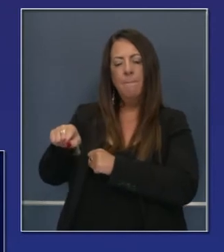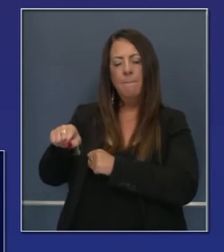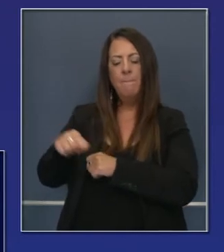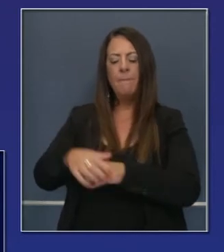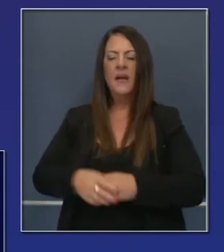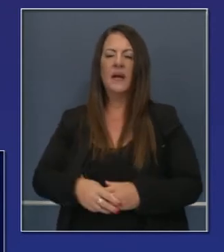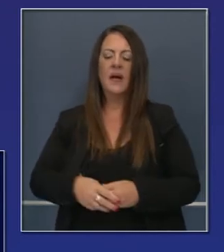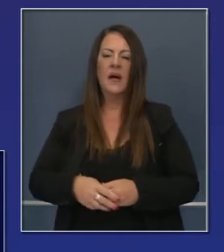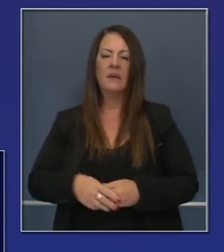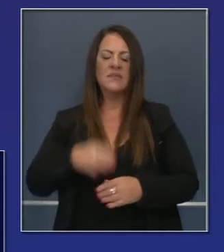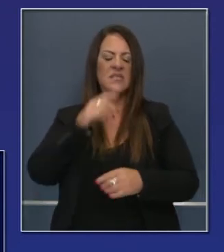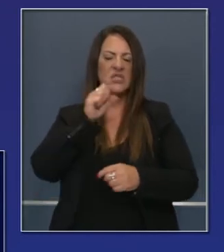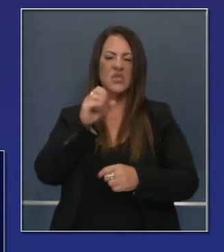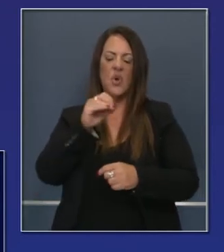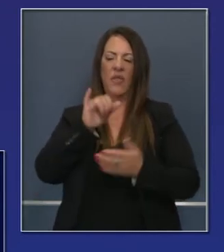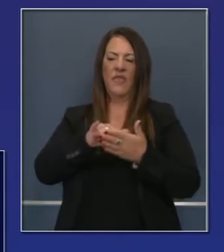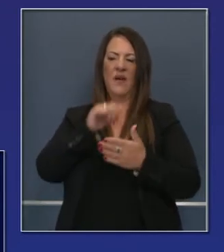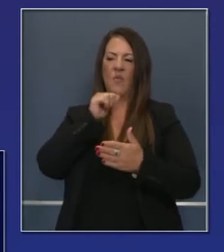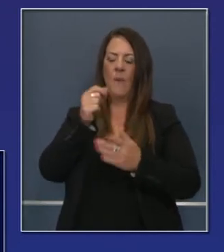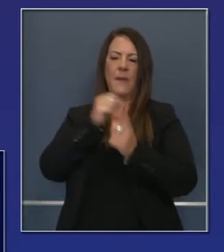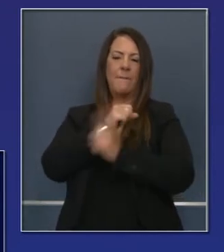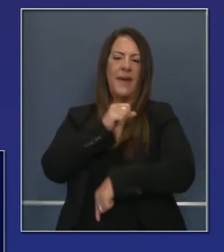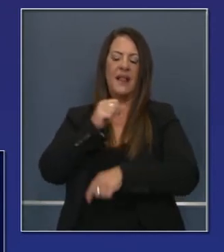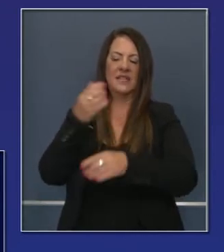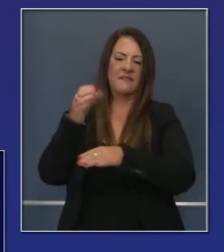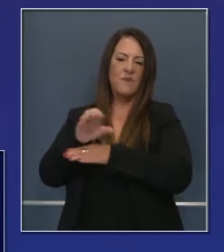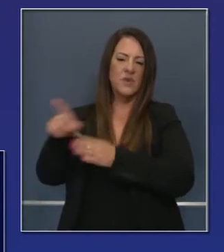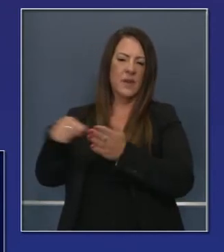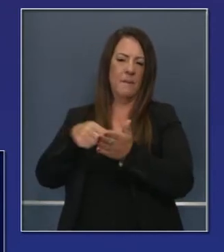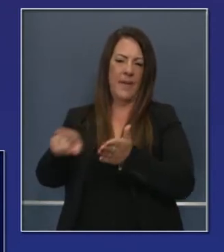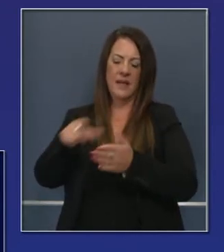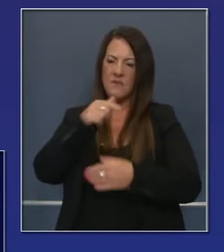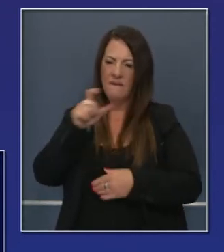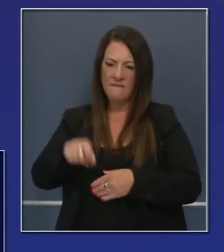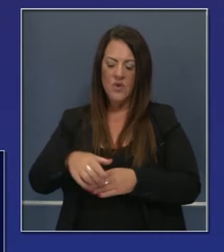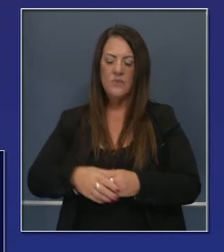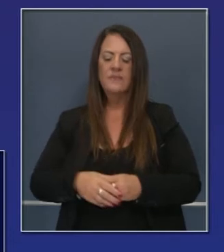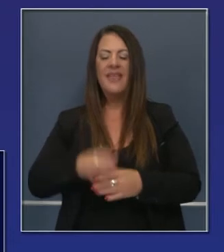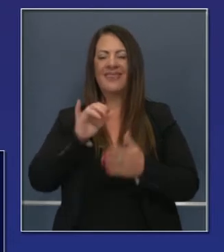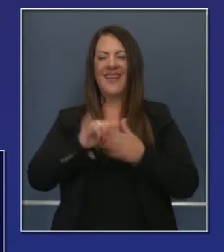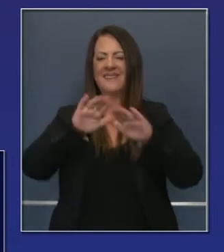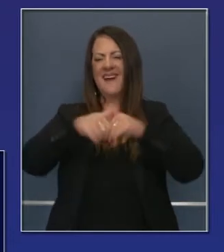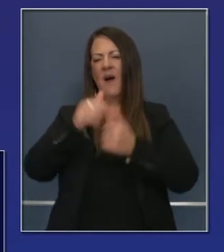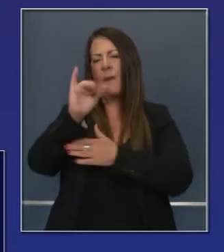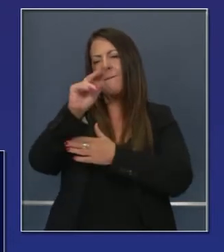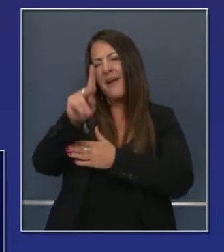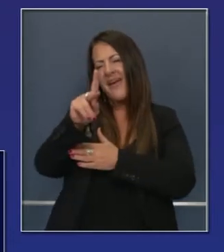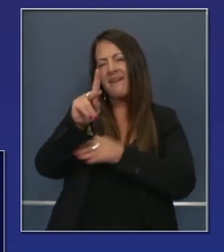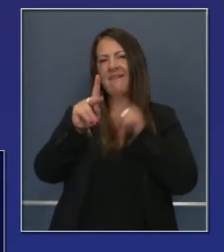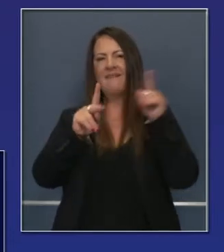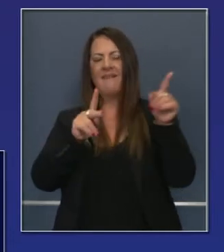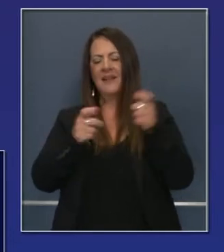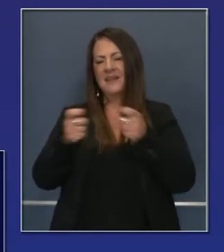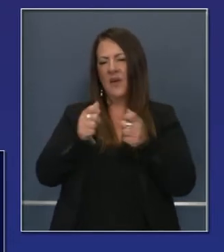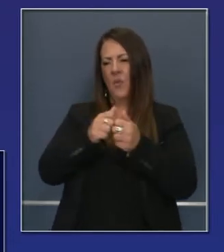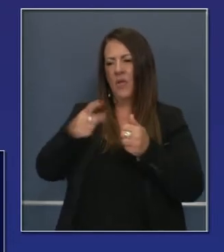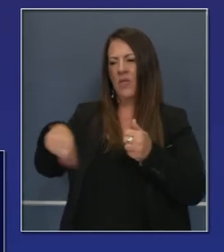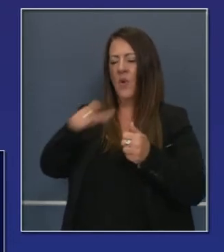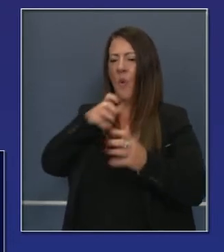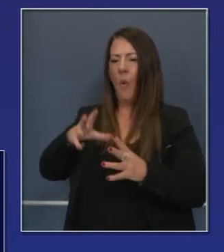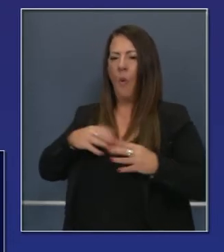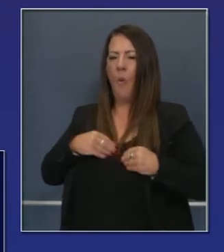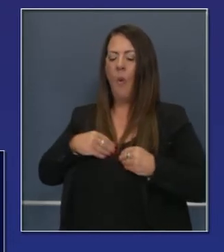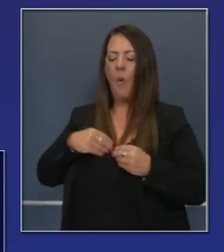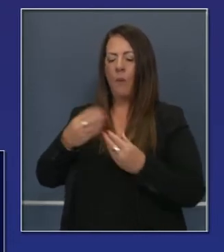los derechos y los beneficios. Es una forma larga de explicar que todo esto tiene que ver con cómo los bancos interactúan